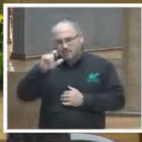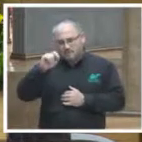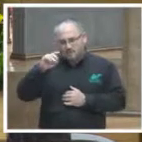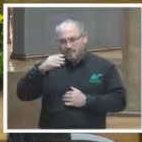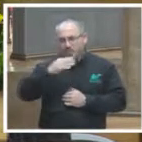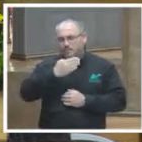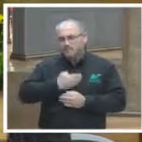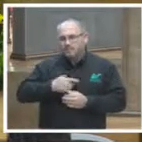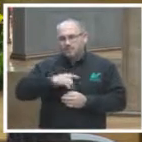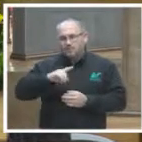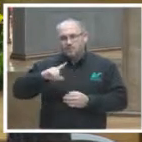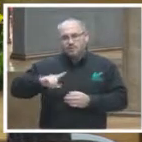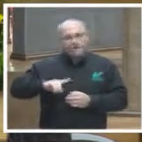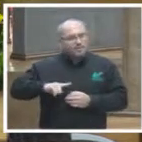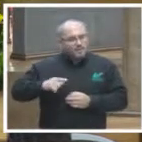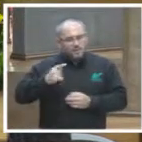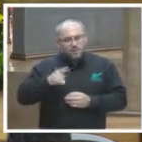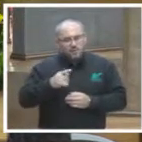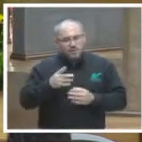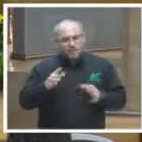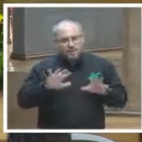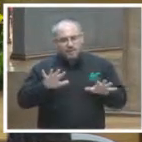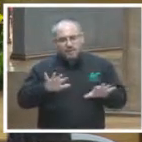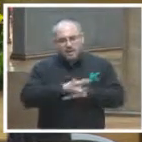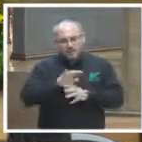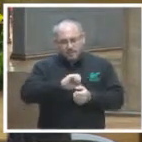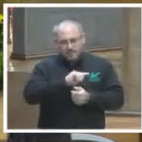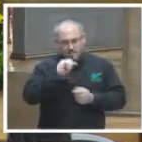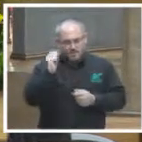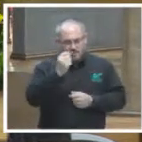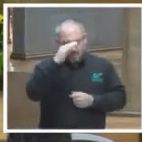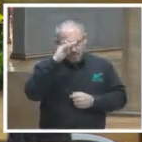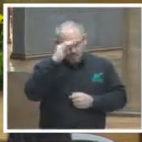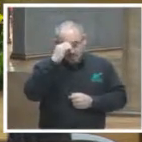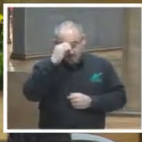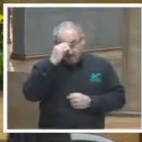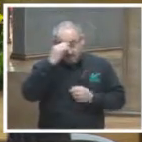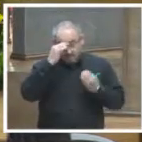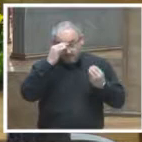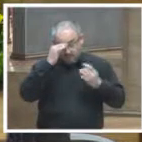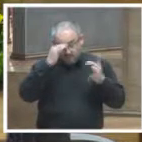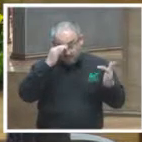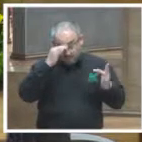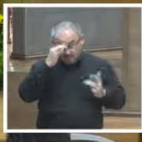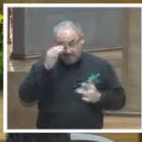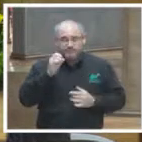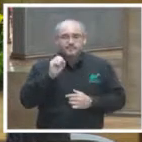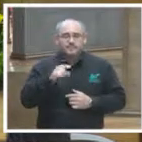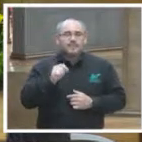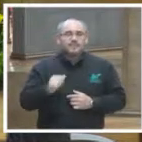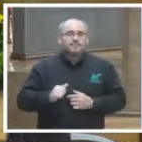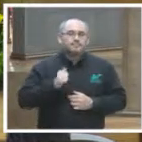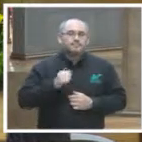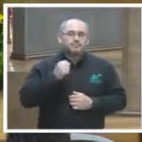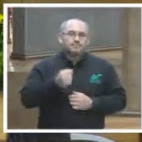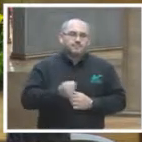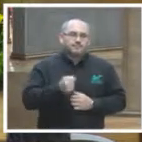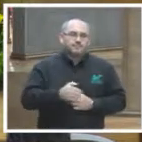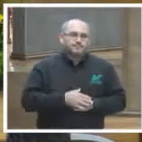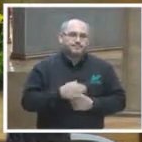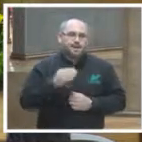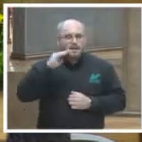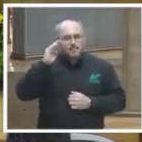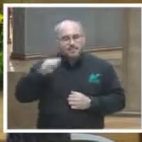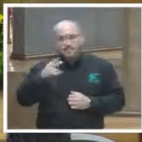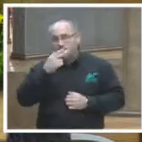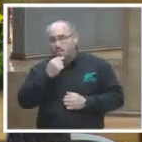Gobierno y Transformación Pública del Tecnológico de Monterrey. Gracias. Saludo también a la magistrada